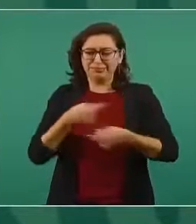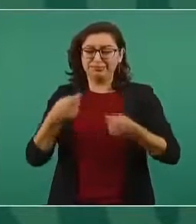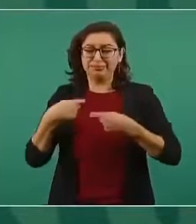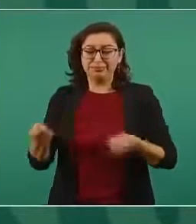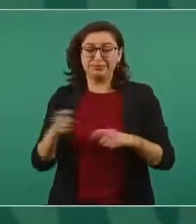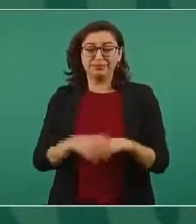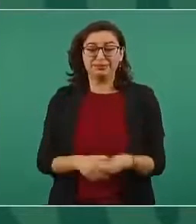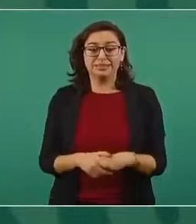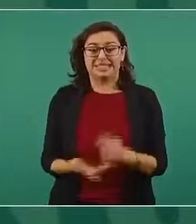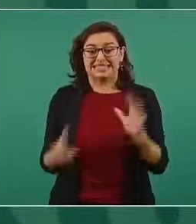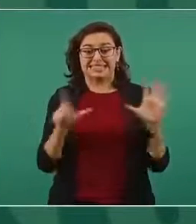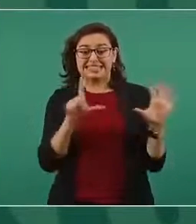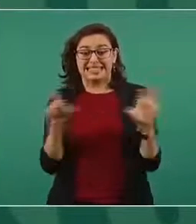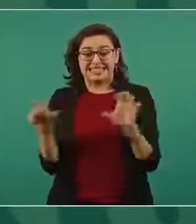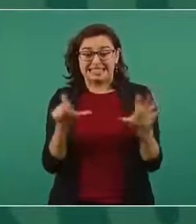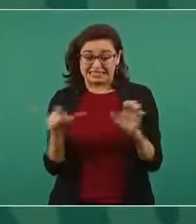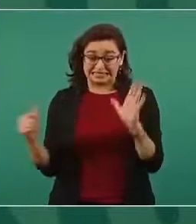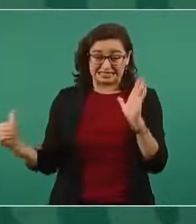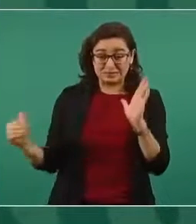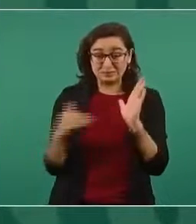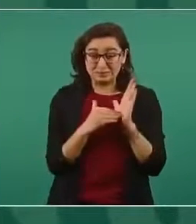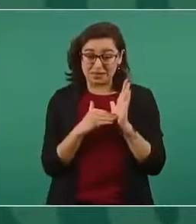pusieron más de 700 mil.